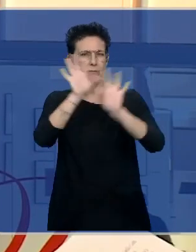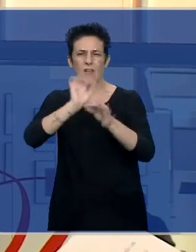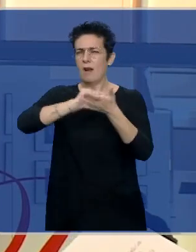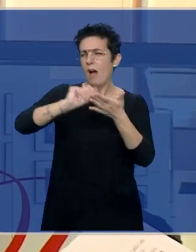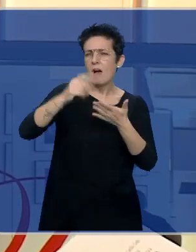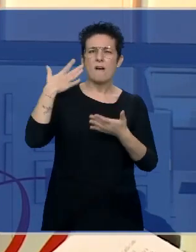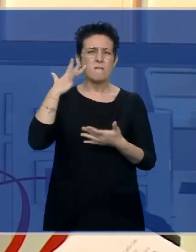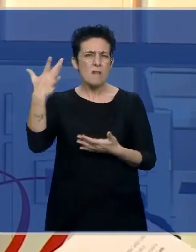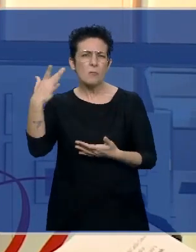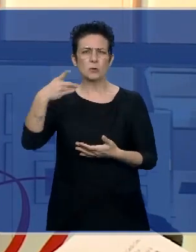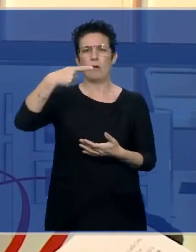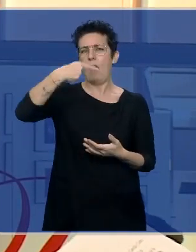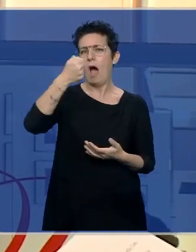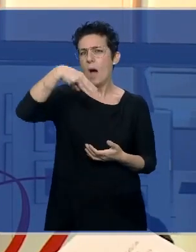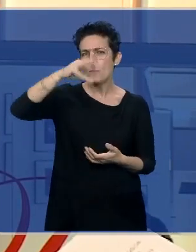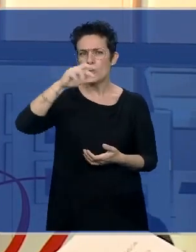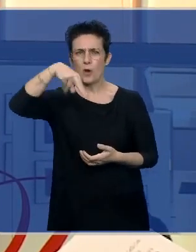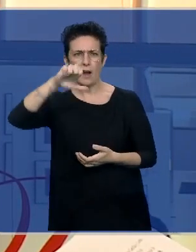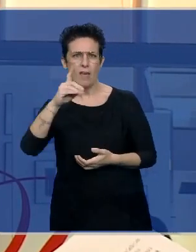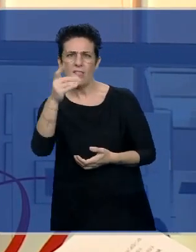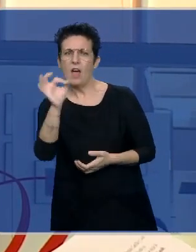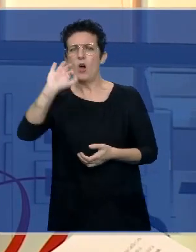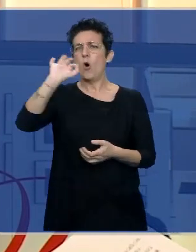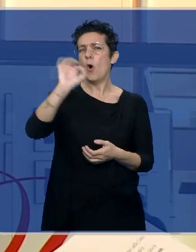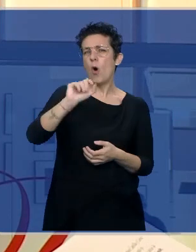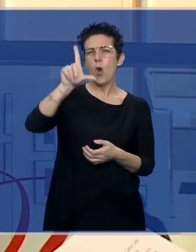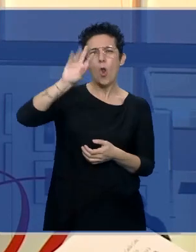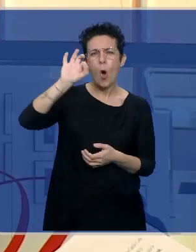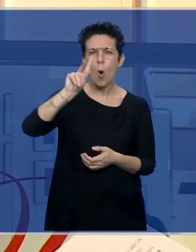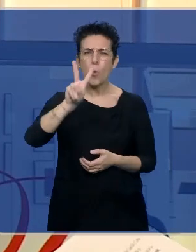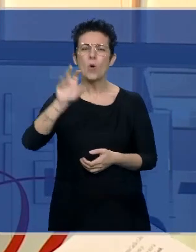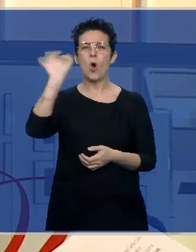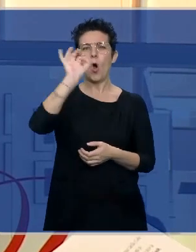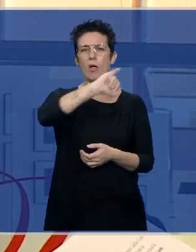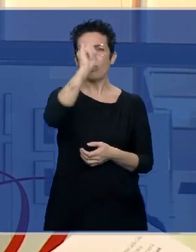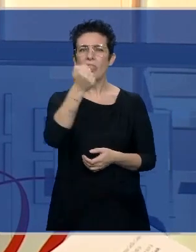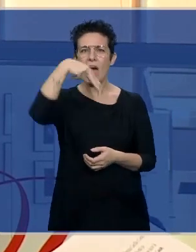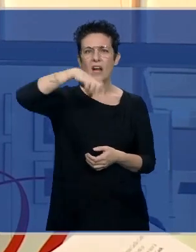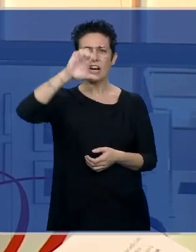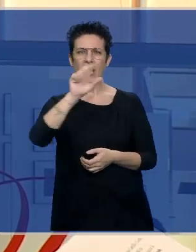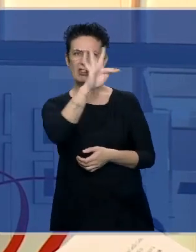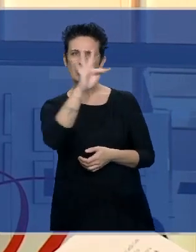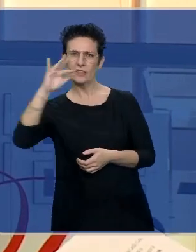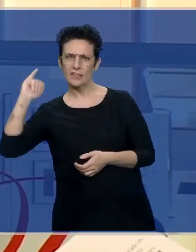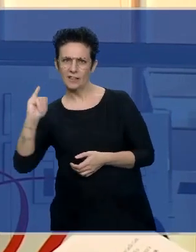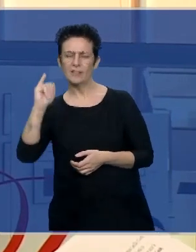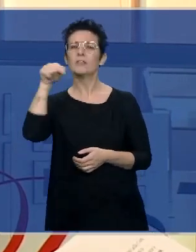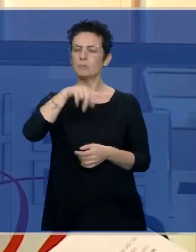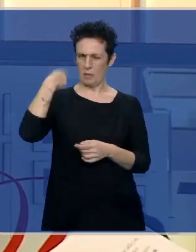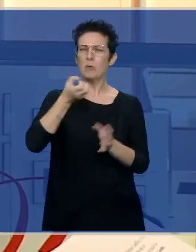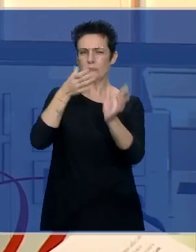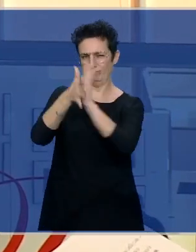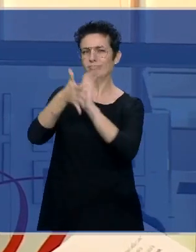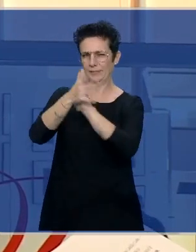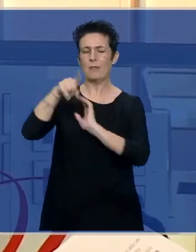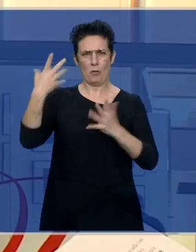Gamoneda, gente de primer nivel, Baltasar Lobo, Belazanetti, que tiene algunas anécdotas que luego si hay ocasión contaré